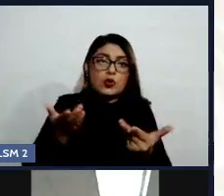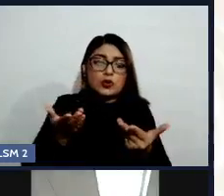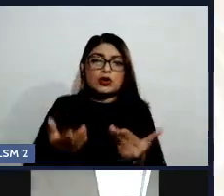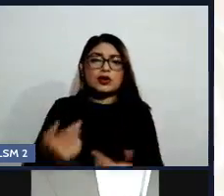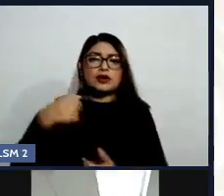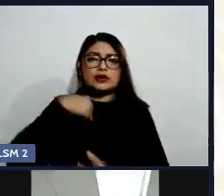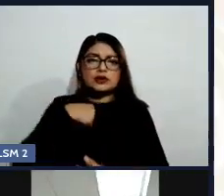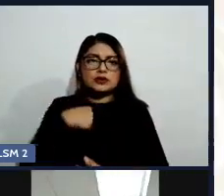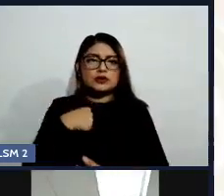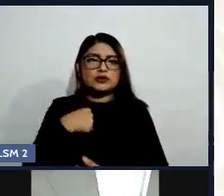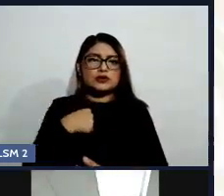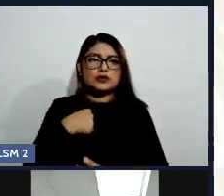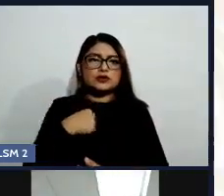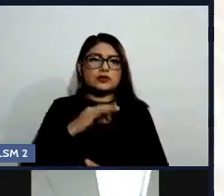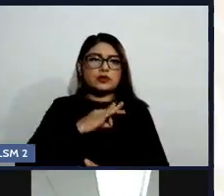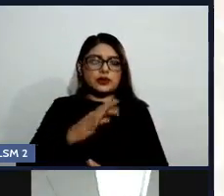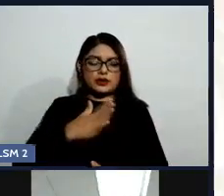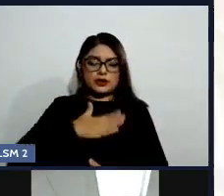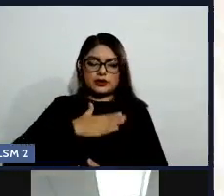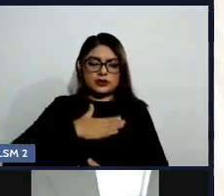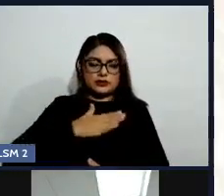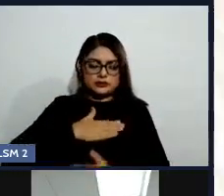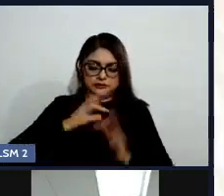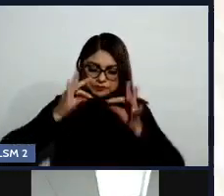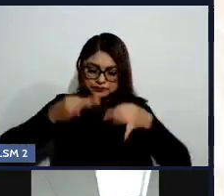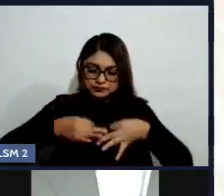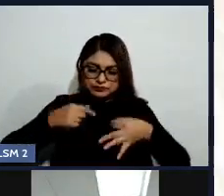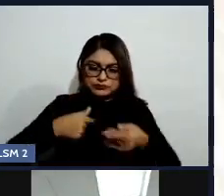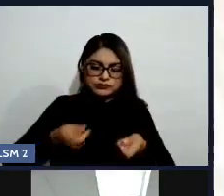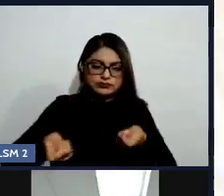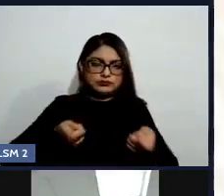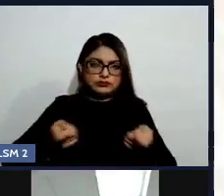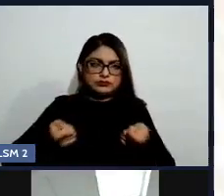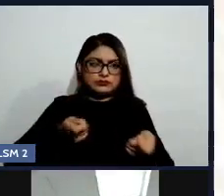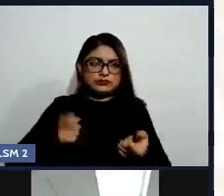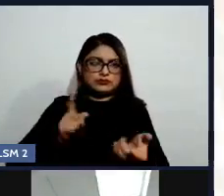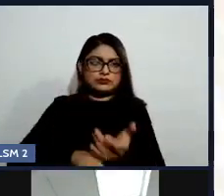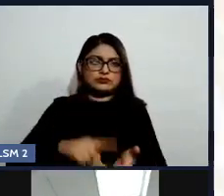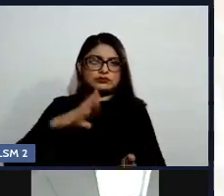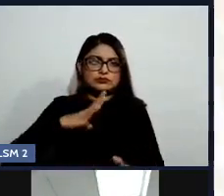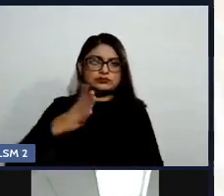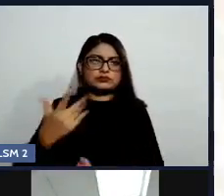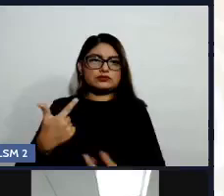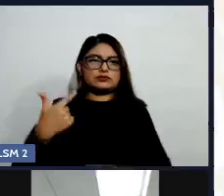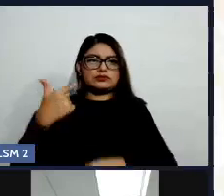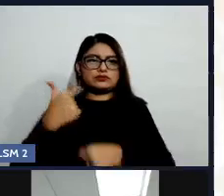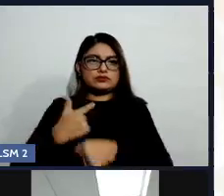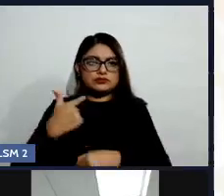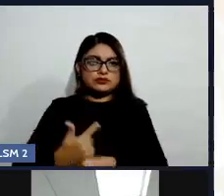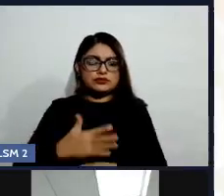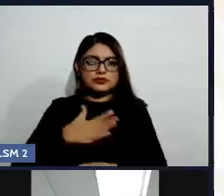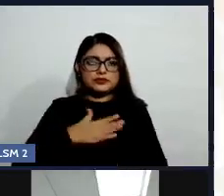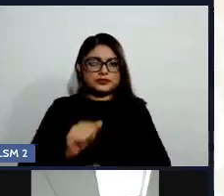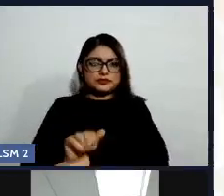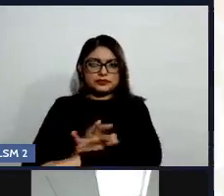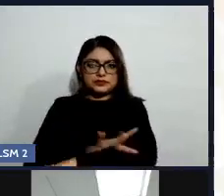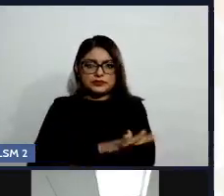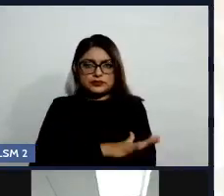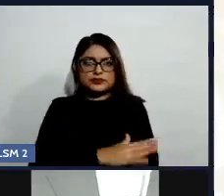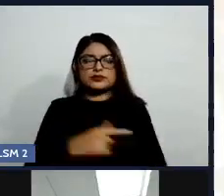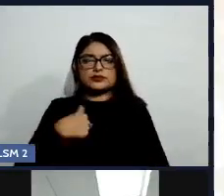autorregularme, ¿no? El que tenga identificadas mis emociones y que pueda expresarlas